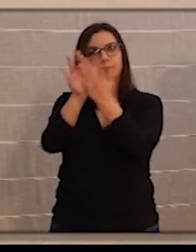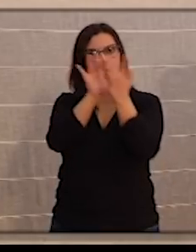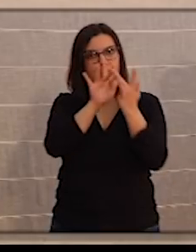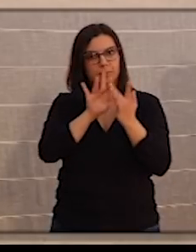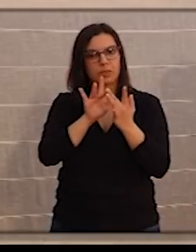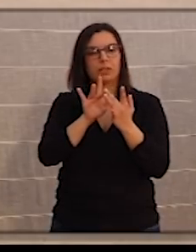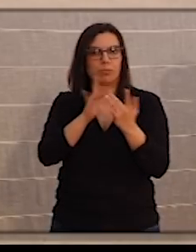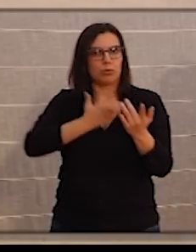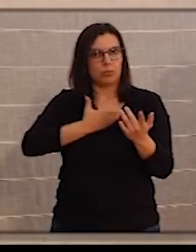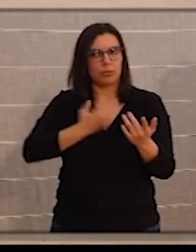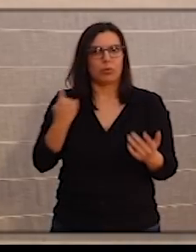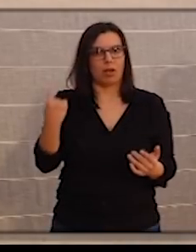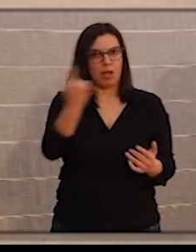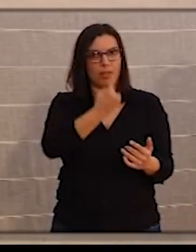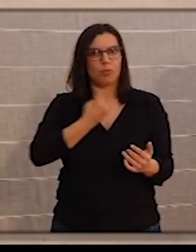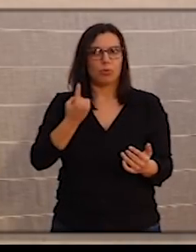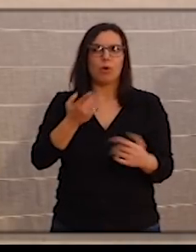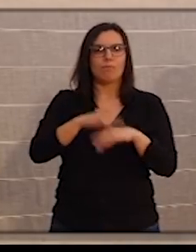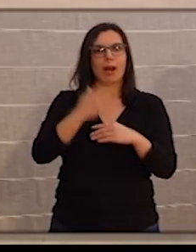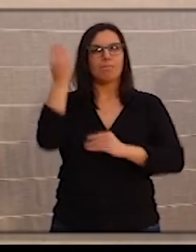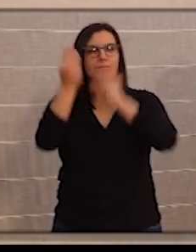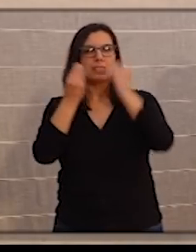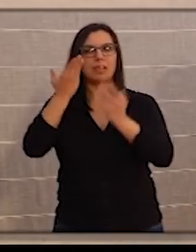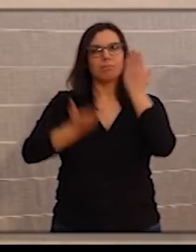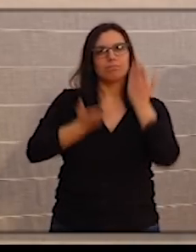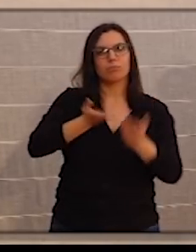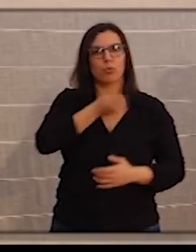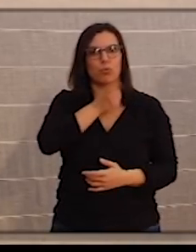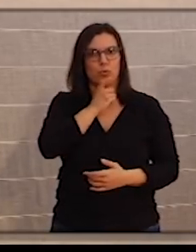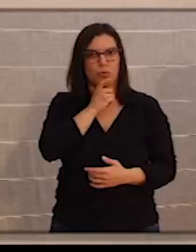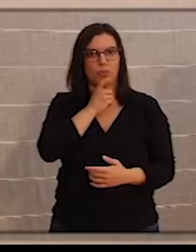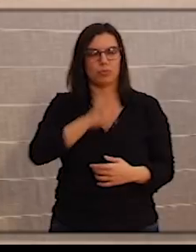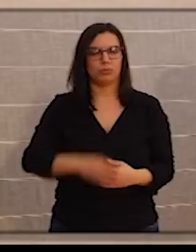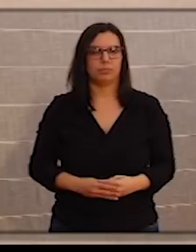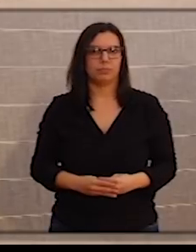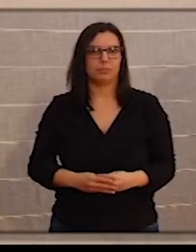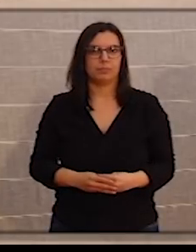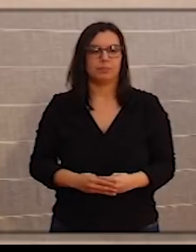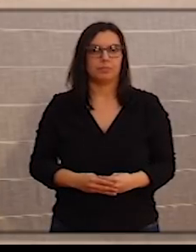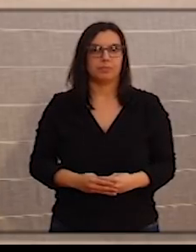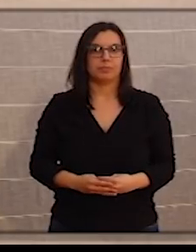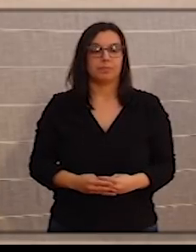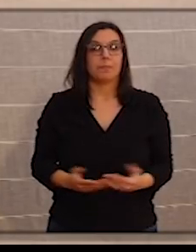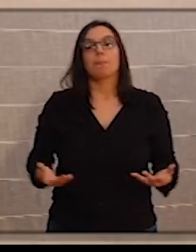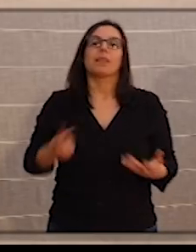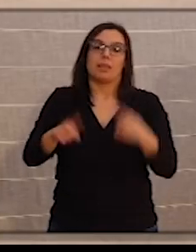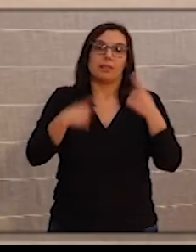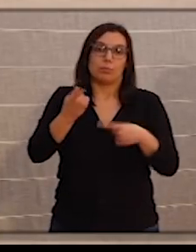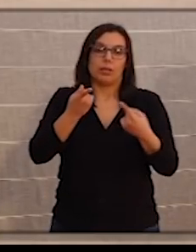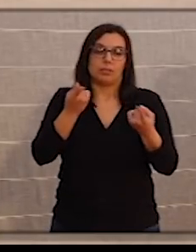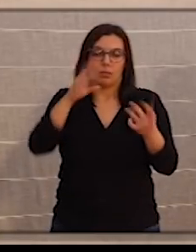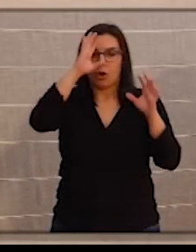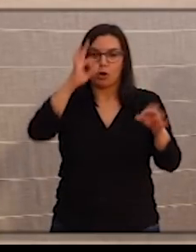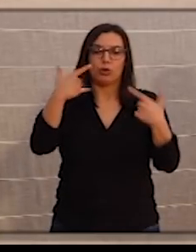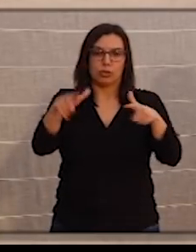con los propios ayuntamientos para valorar esta situación y que, bueno, pues se informará, por